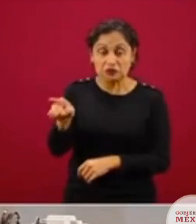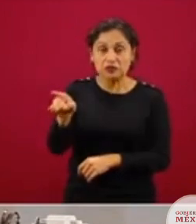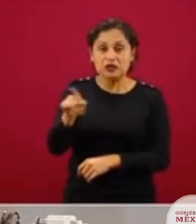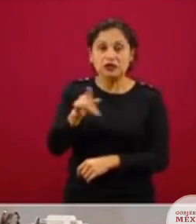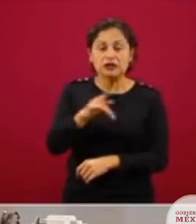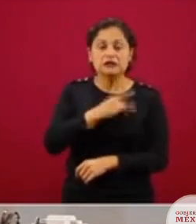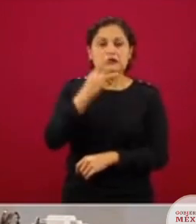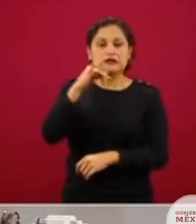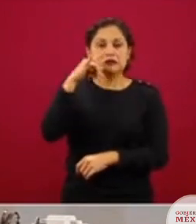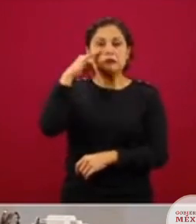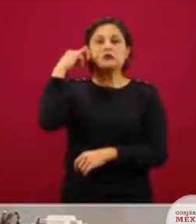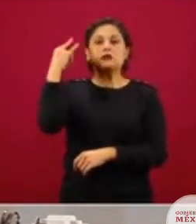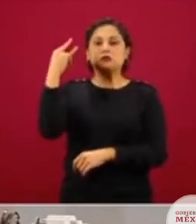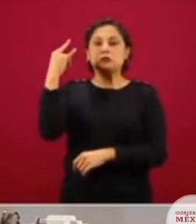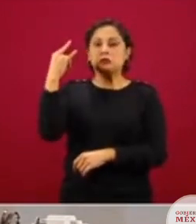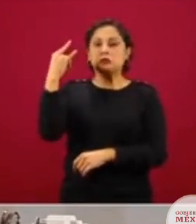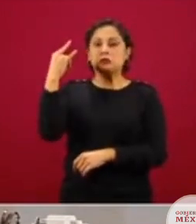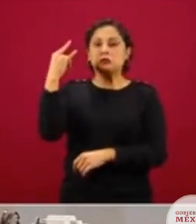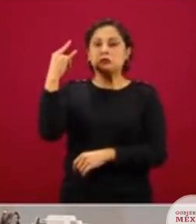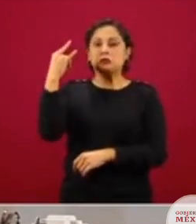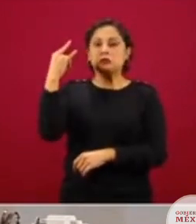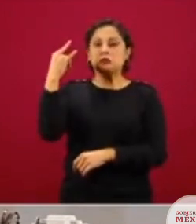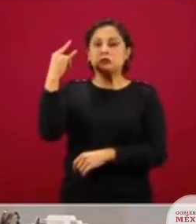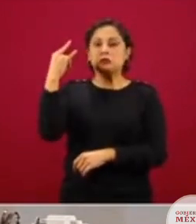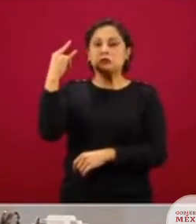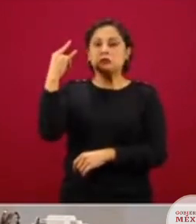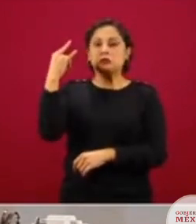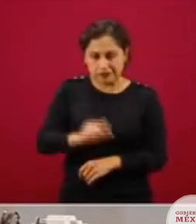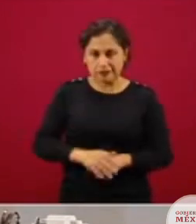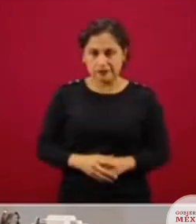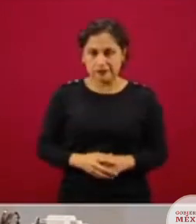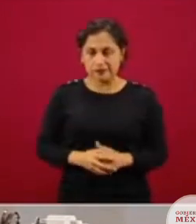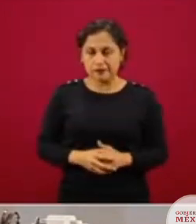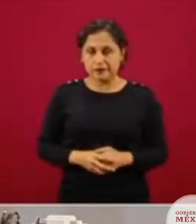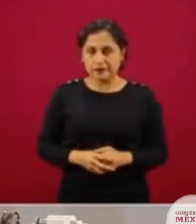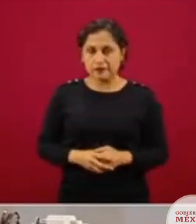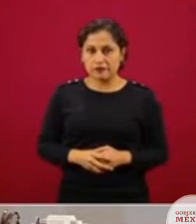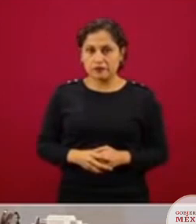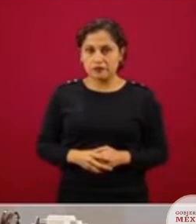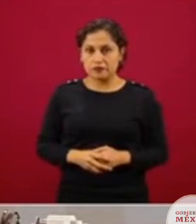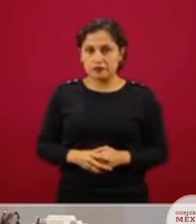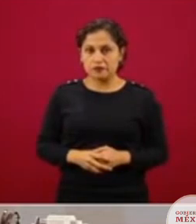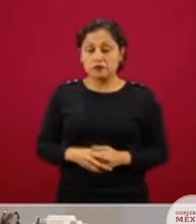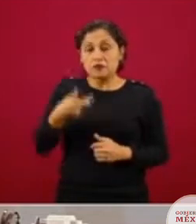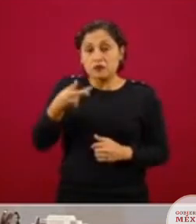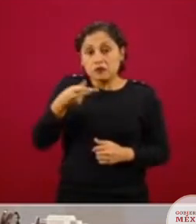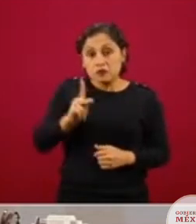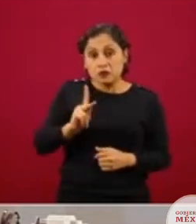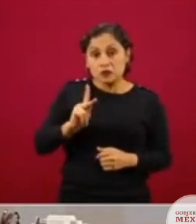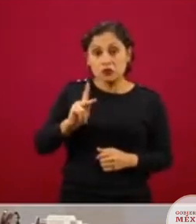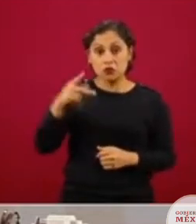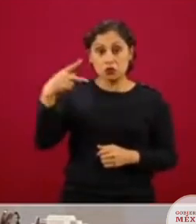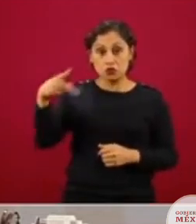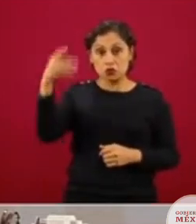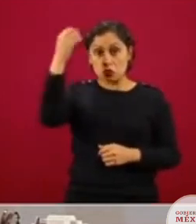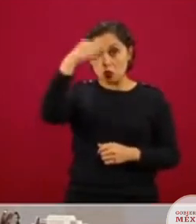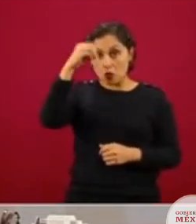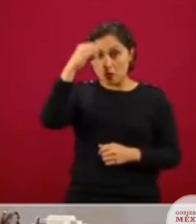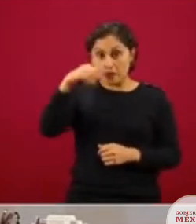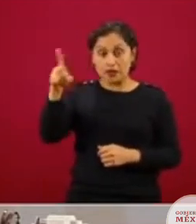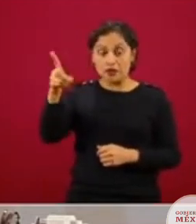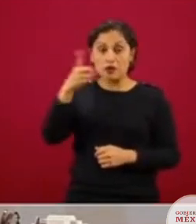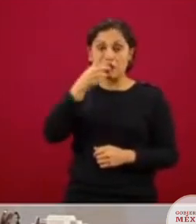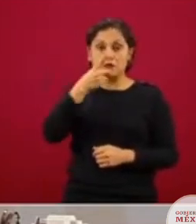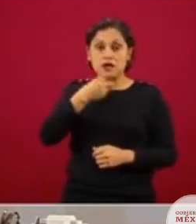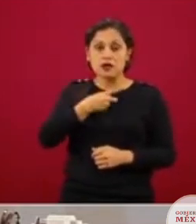Créame que no fue mi intención, pero desde luego el planteamiento que usted hace me ayuda a identificar